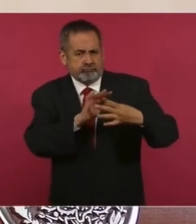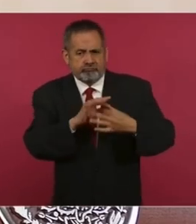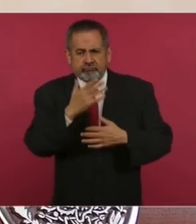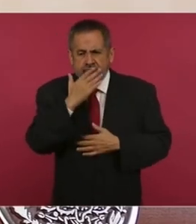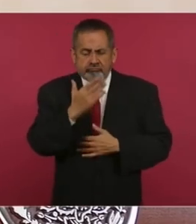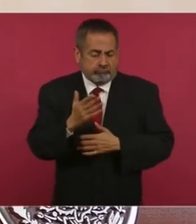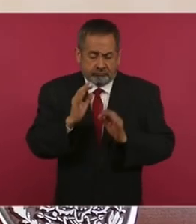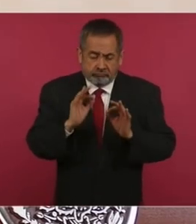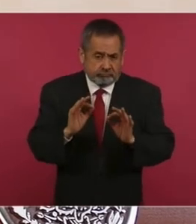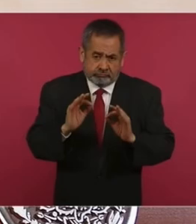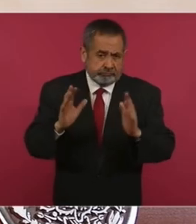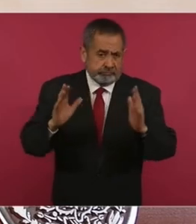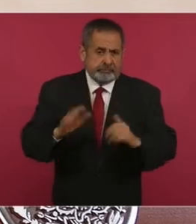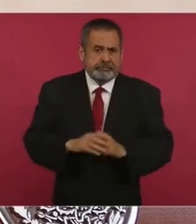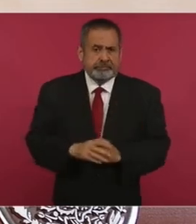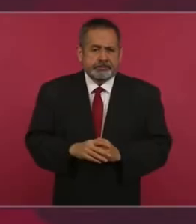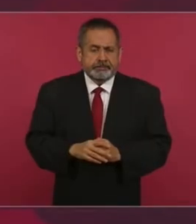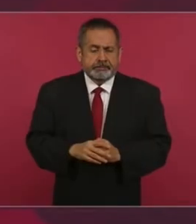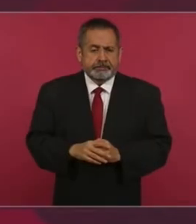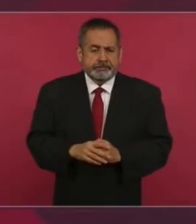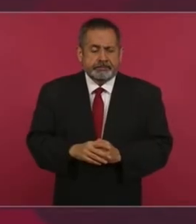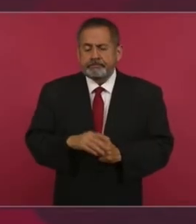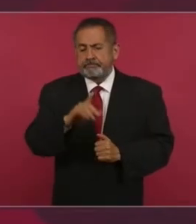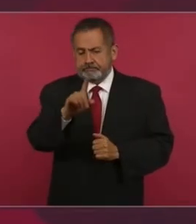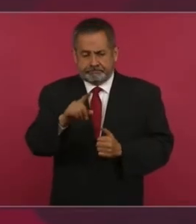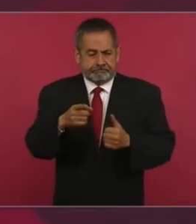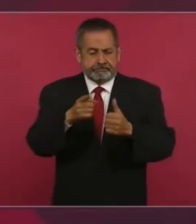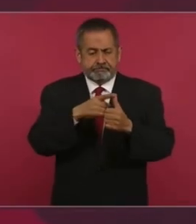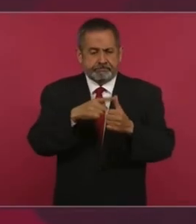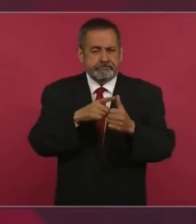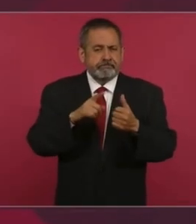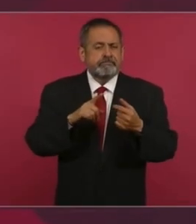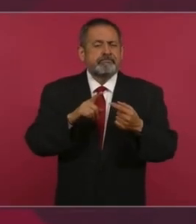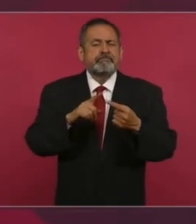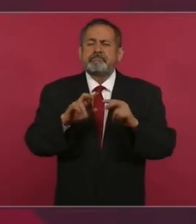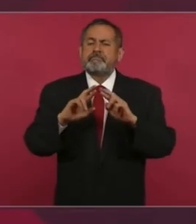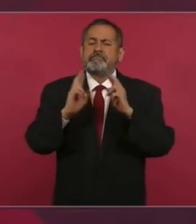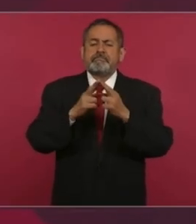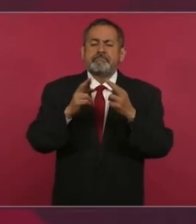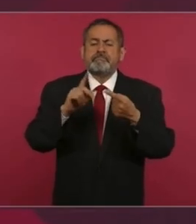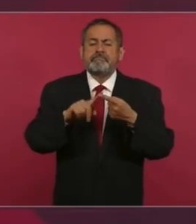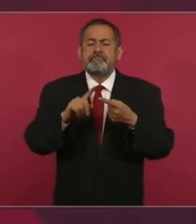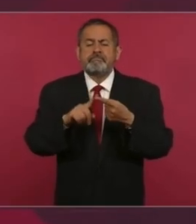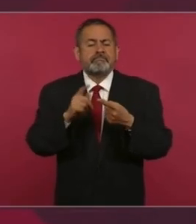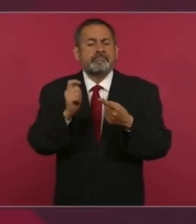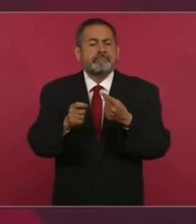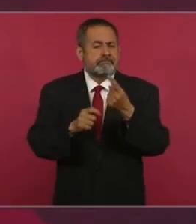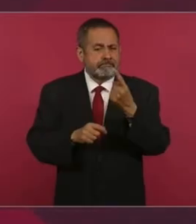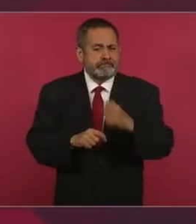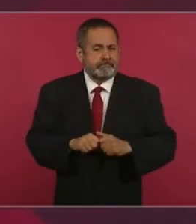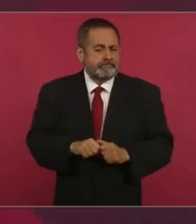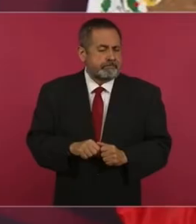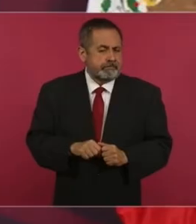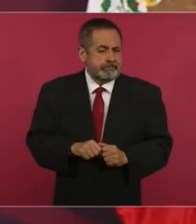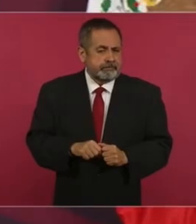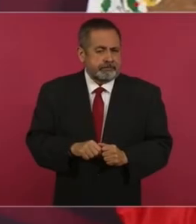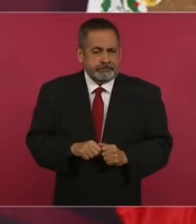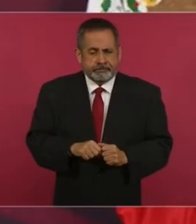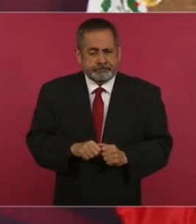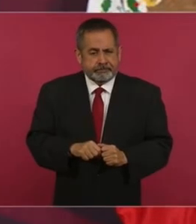Y la primera tiene que ver con